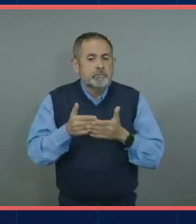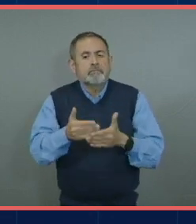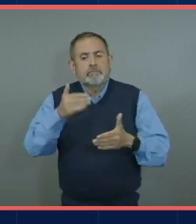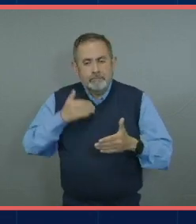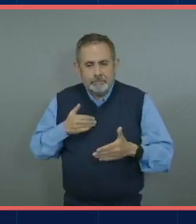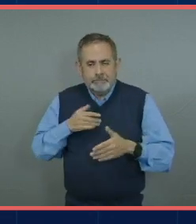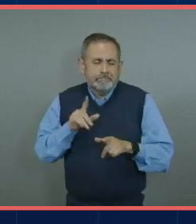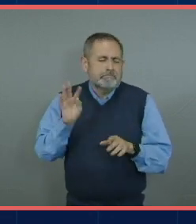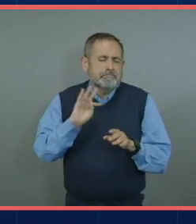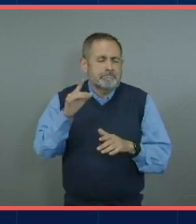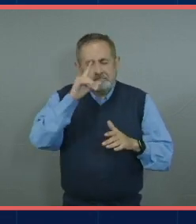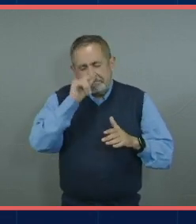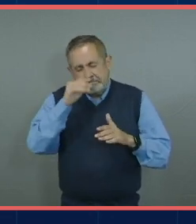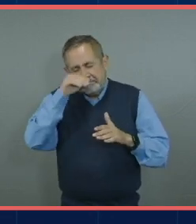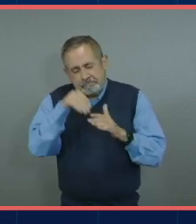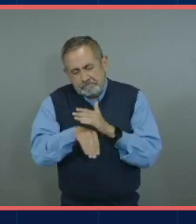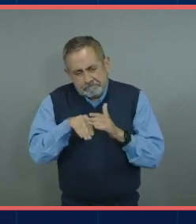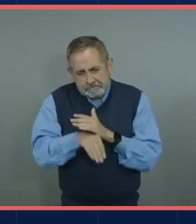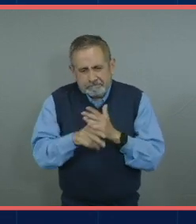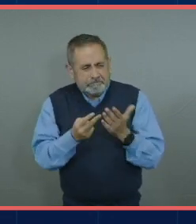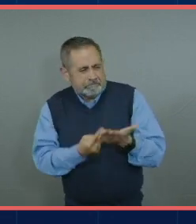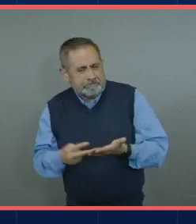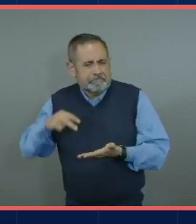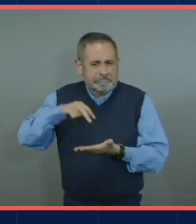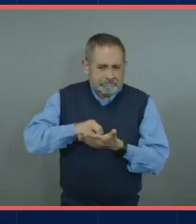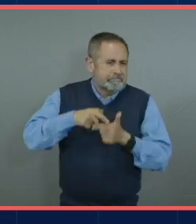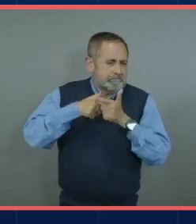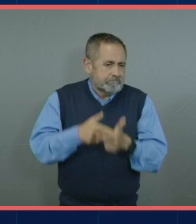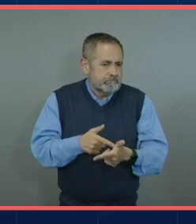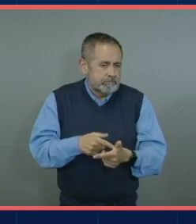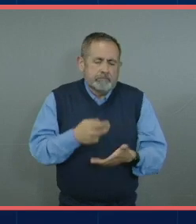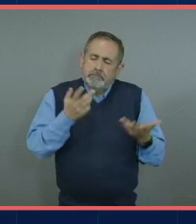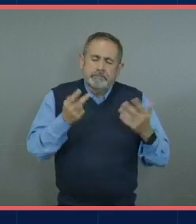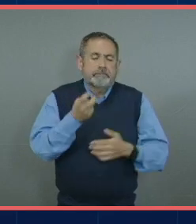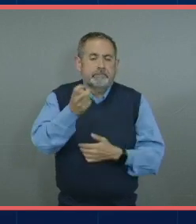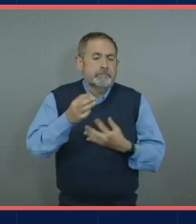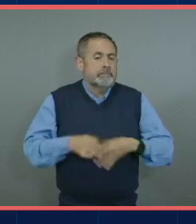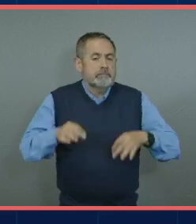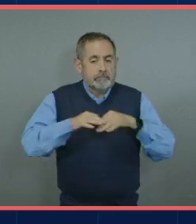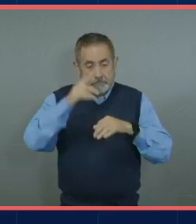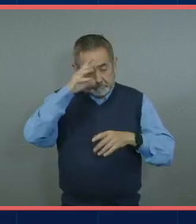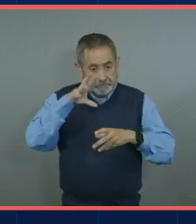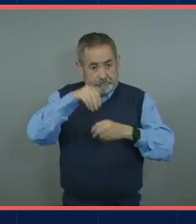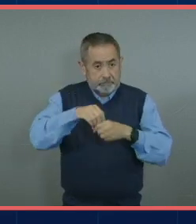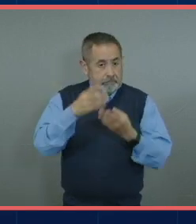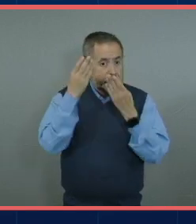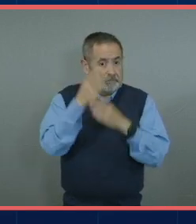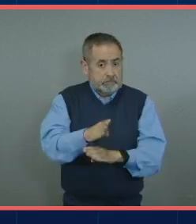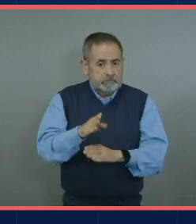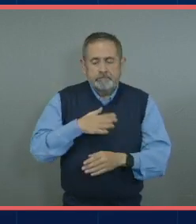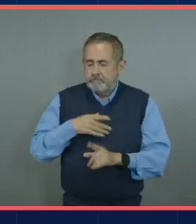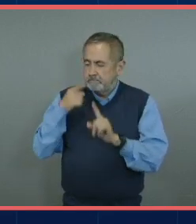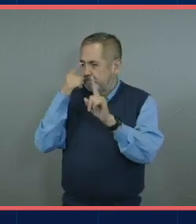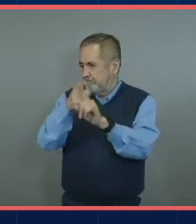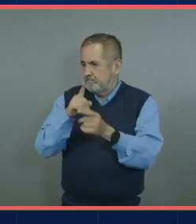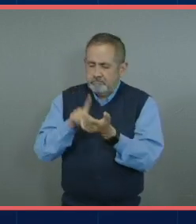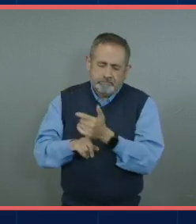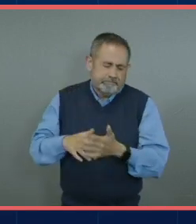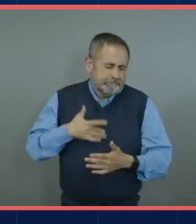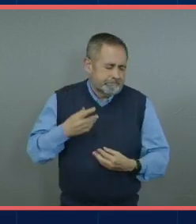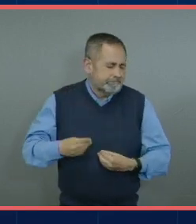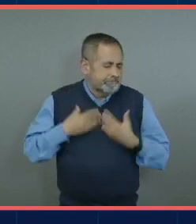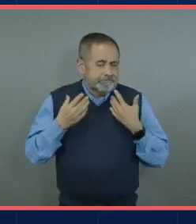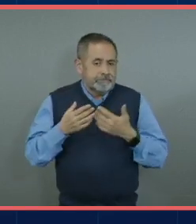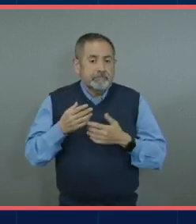tropezado un poquito entonces yo creo que eso ha sido lo importante para mí hoy estar en el banco es una de las metas y uno de los sueños que desde